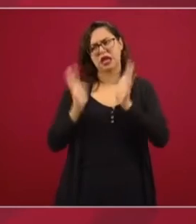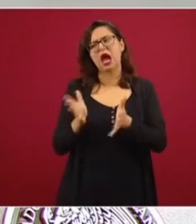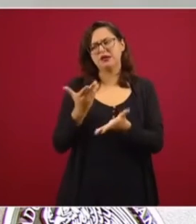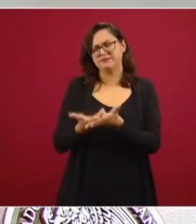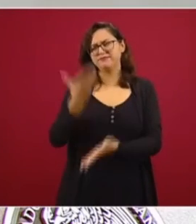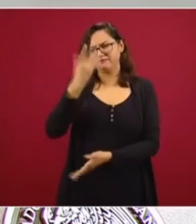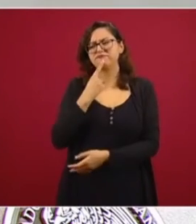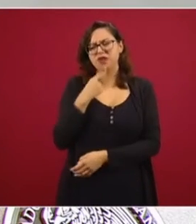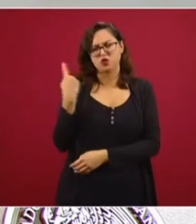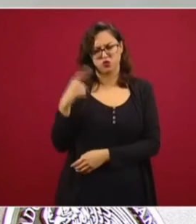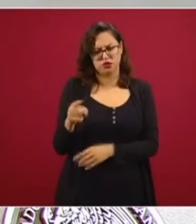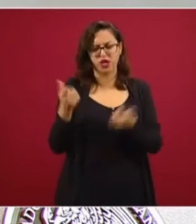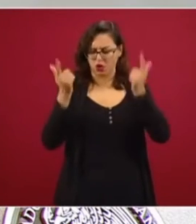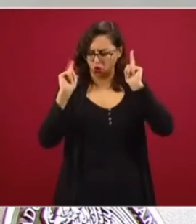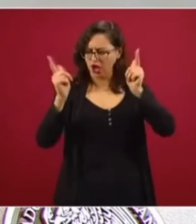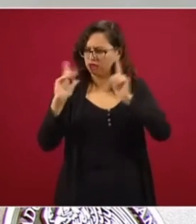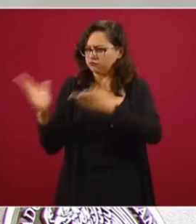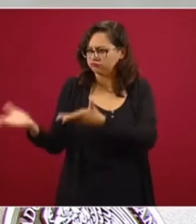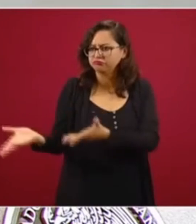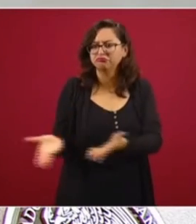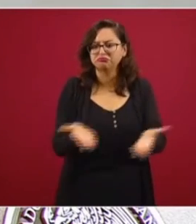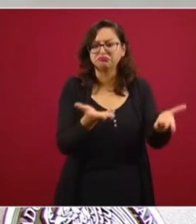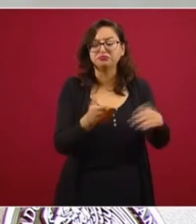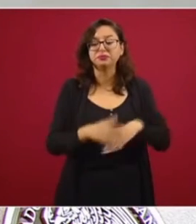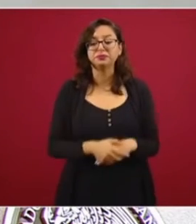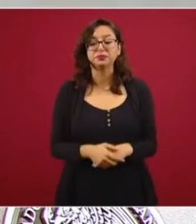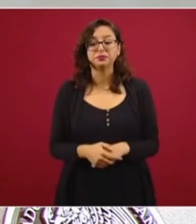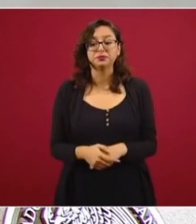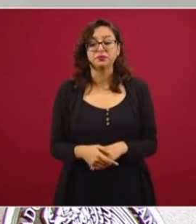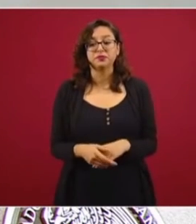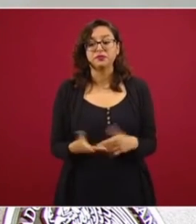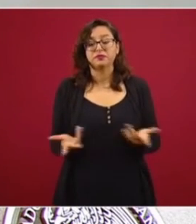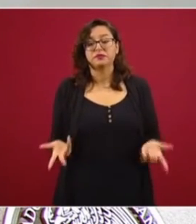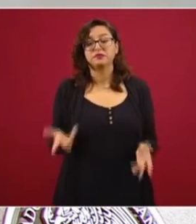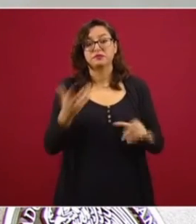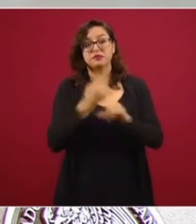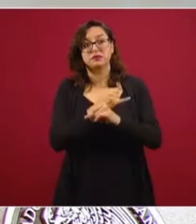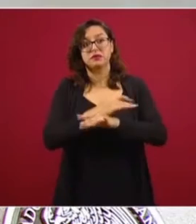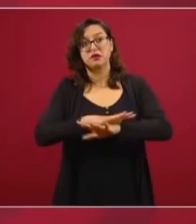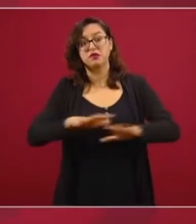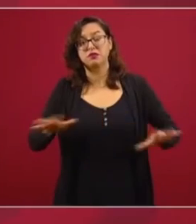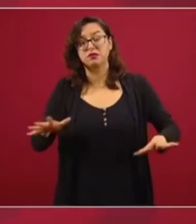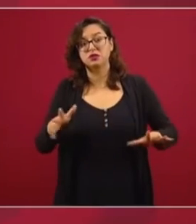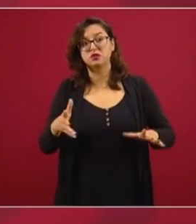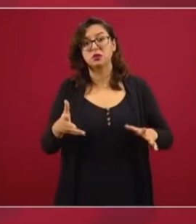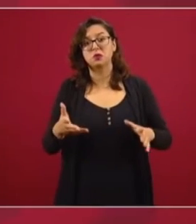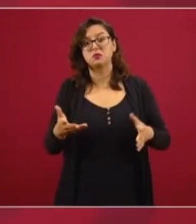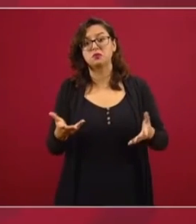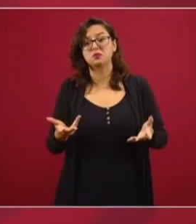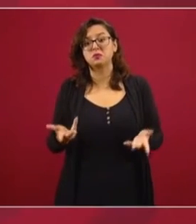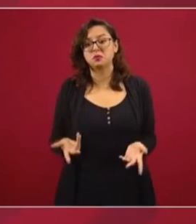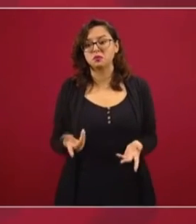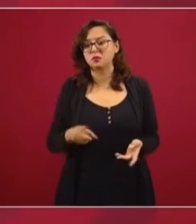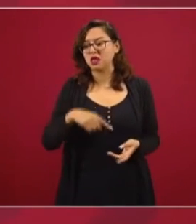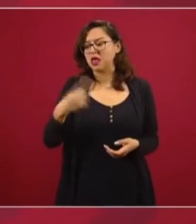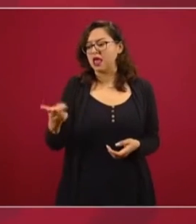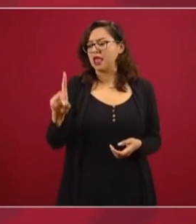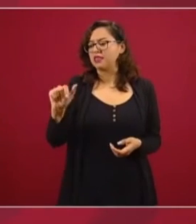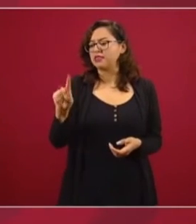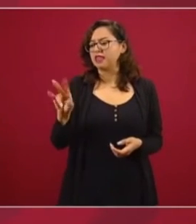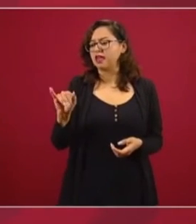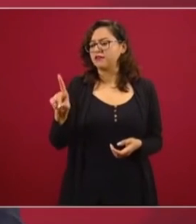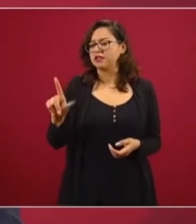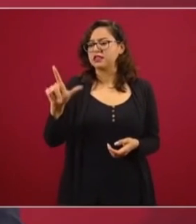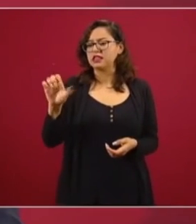De todas maneras, el informe que tengo es que David León va